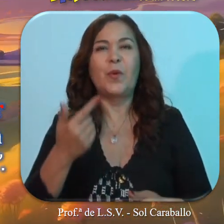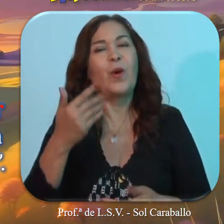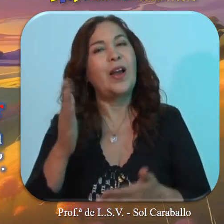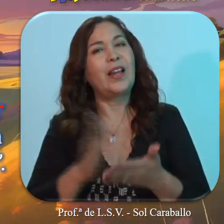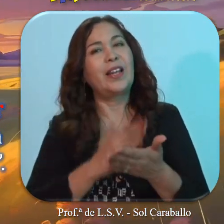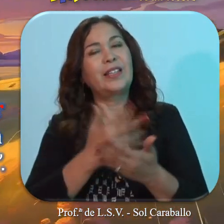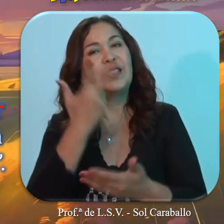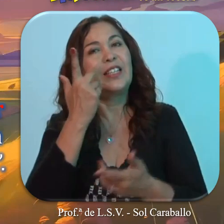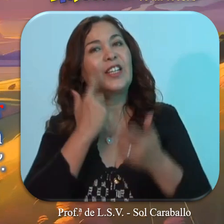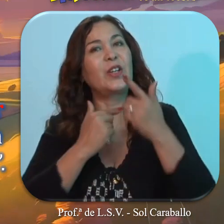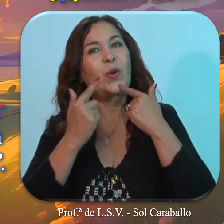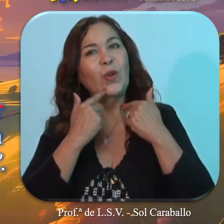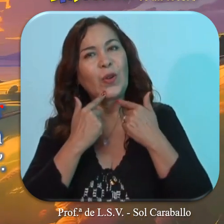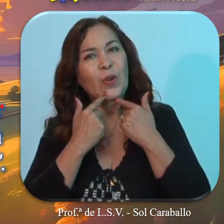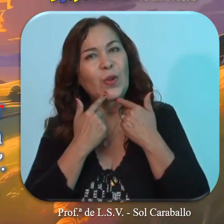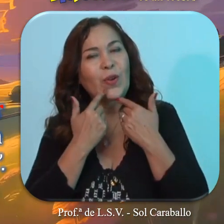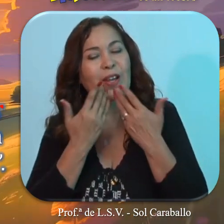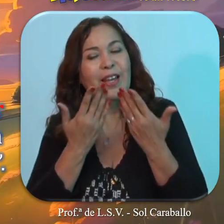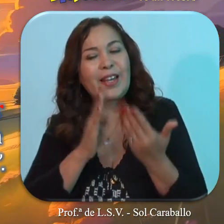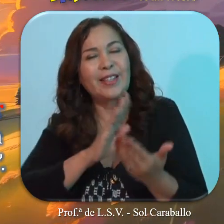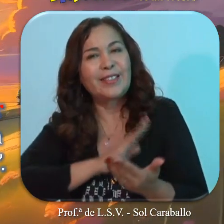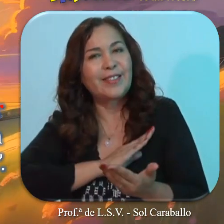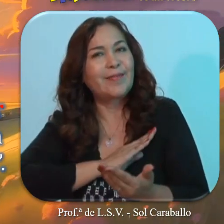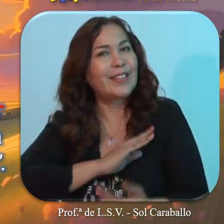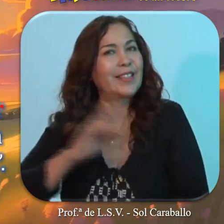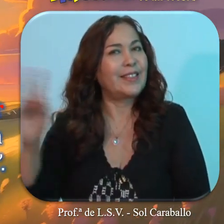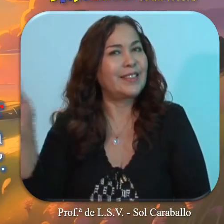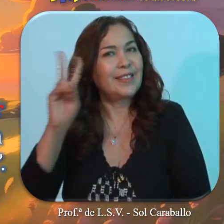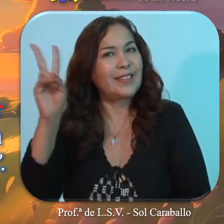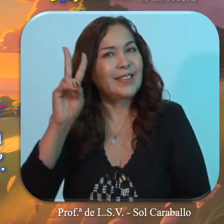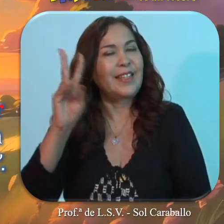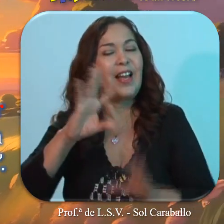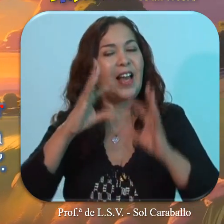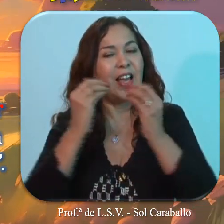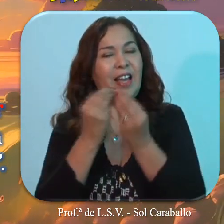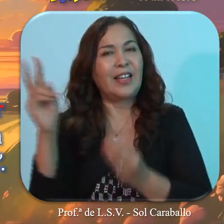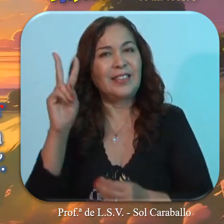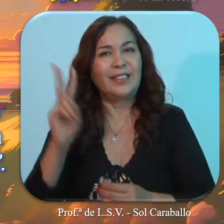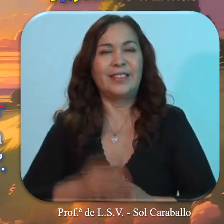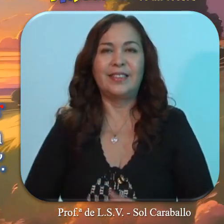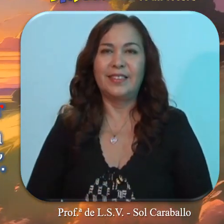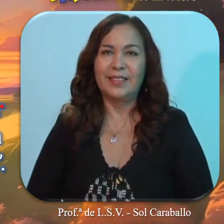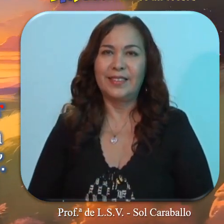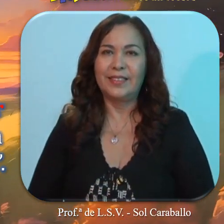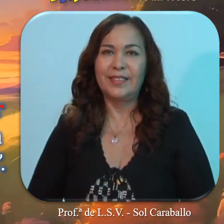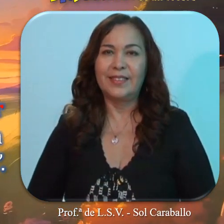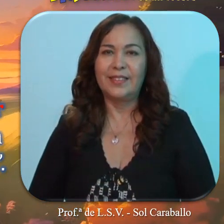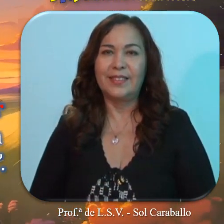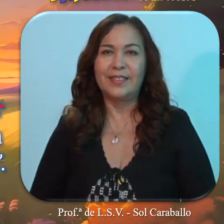la revista Tricolor es patrimonio de la familia venezolana.